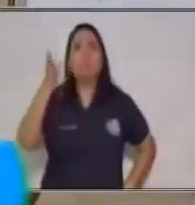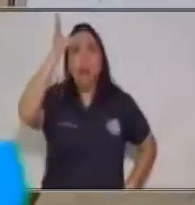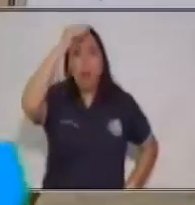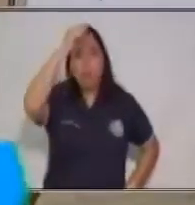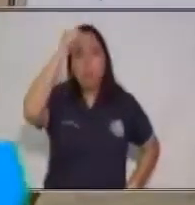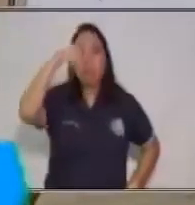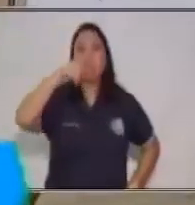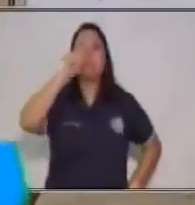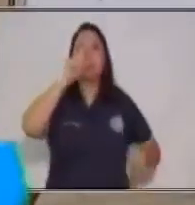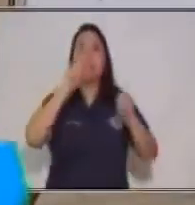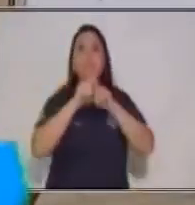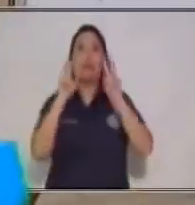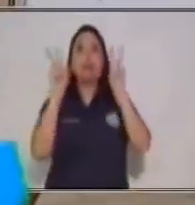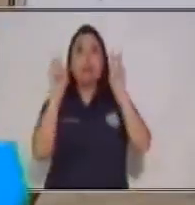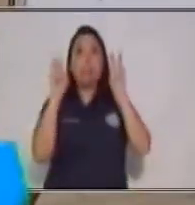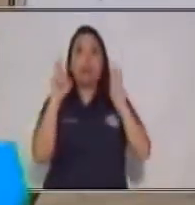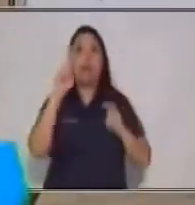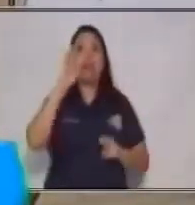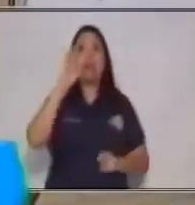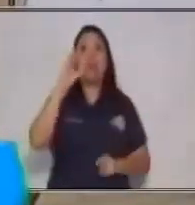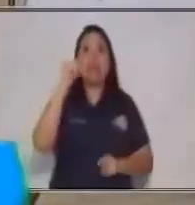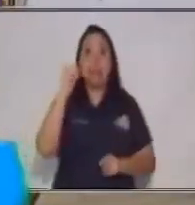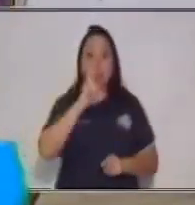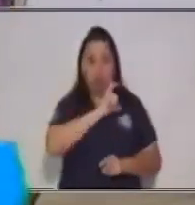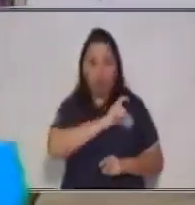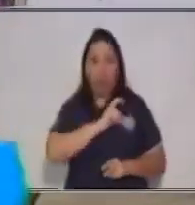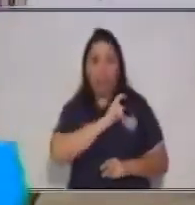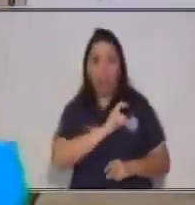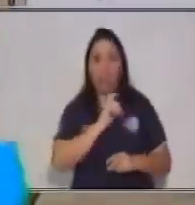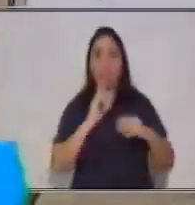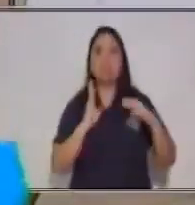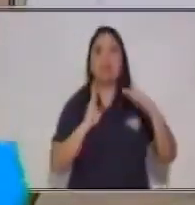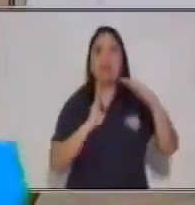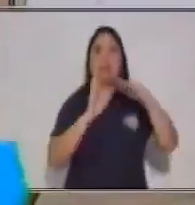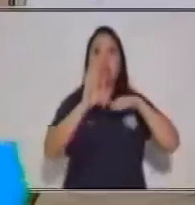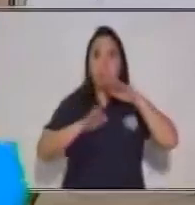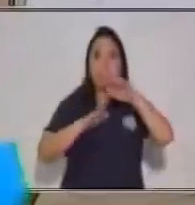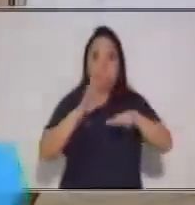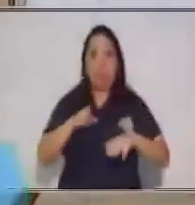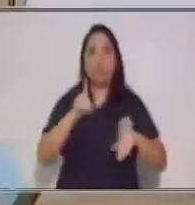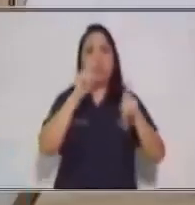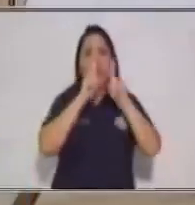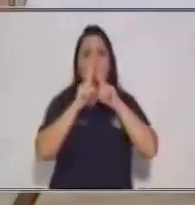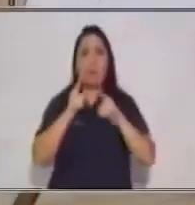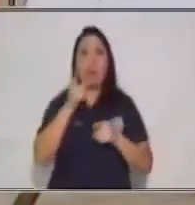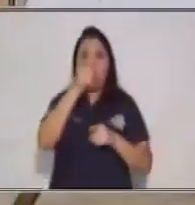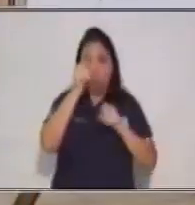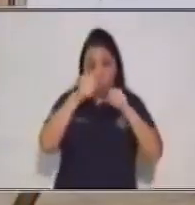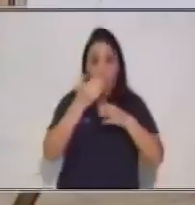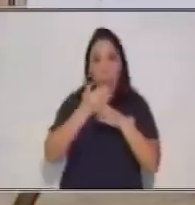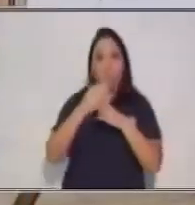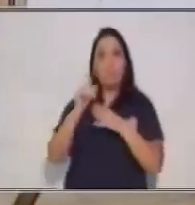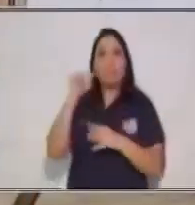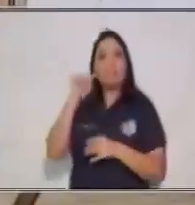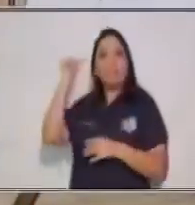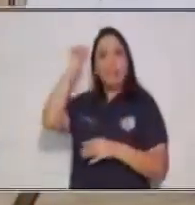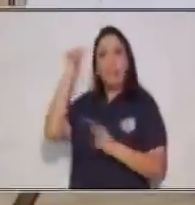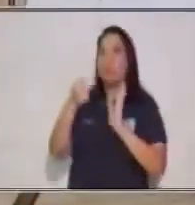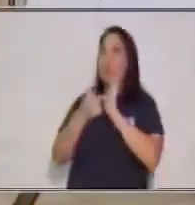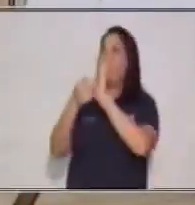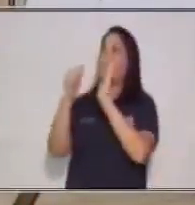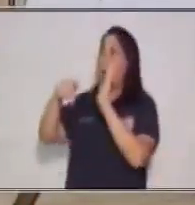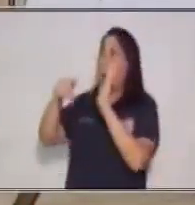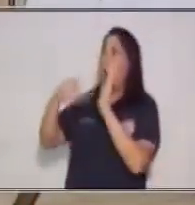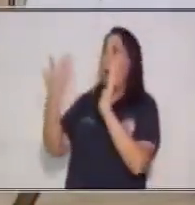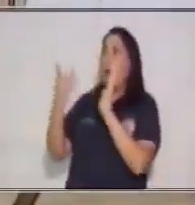características y sus fases. Comparte con un adulto lo aprendido y a partir de ahora entonces crea ese esquema